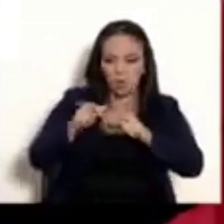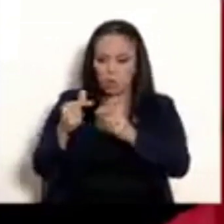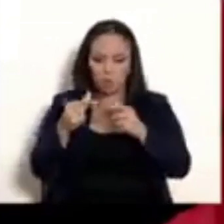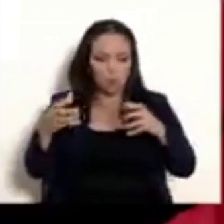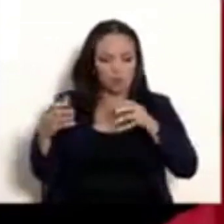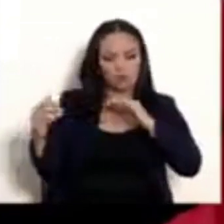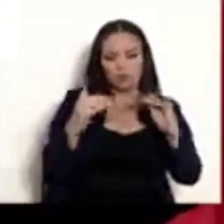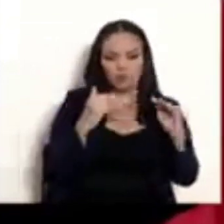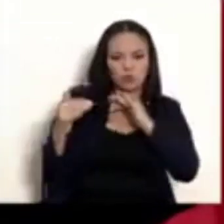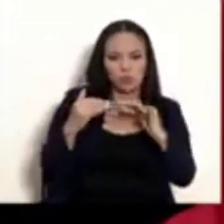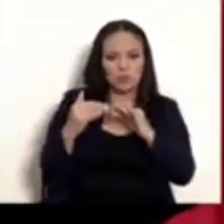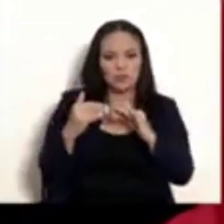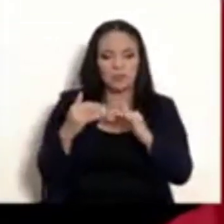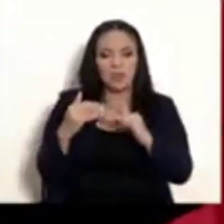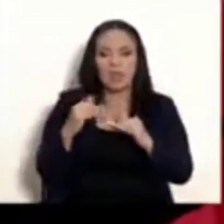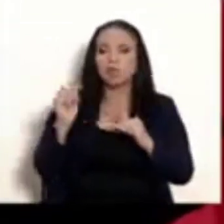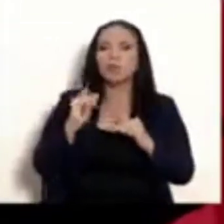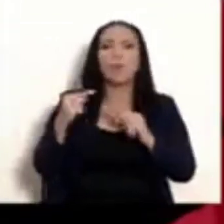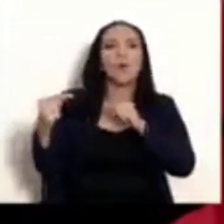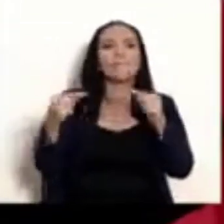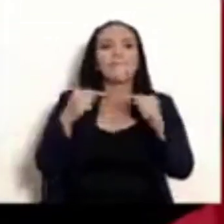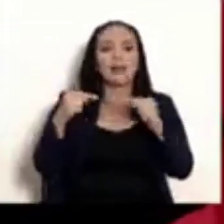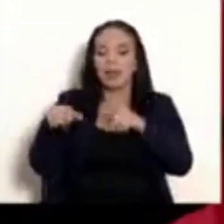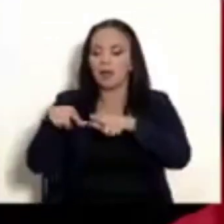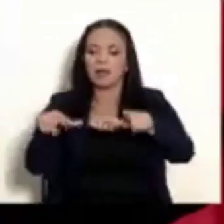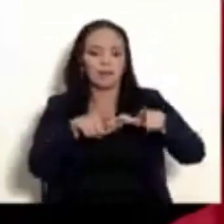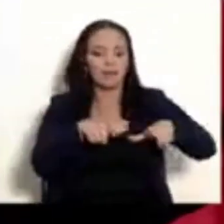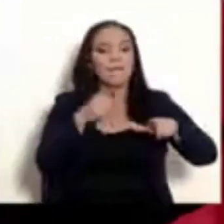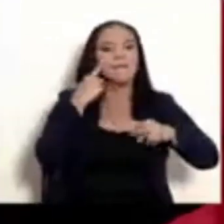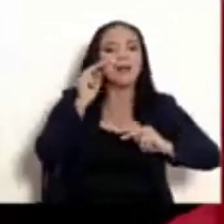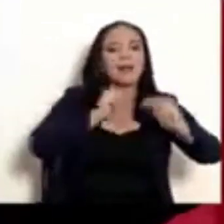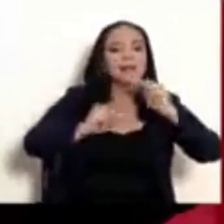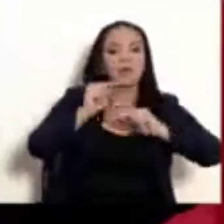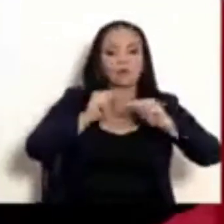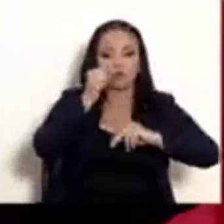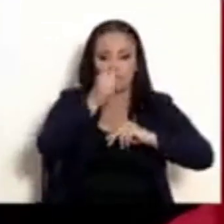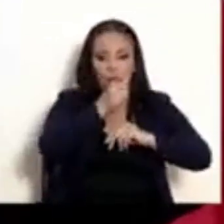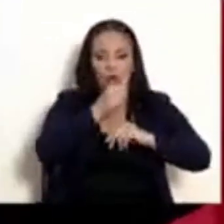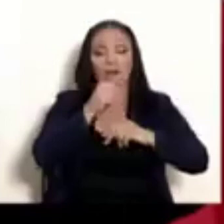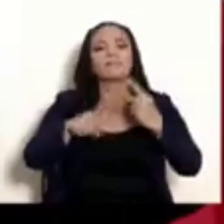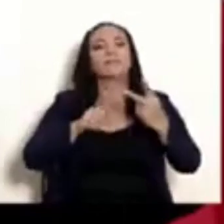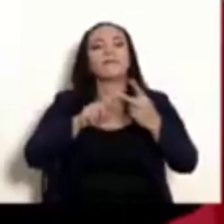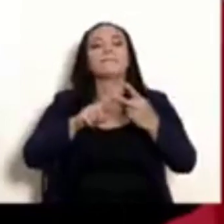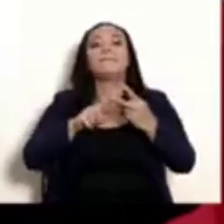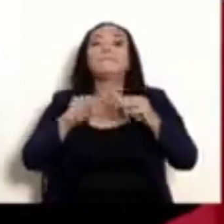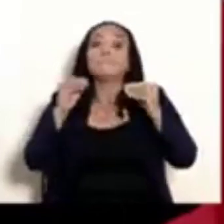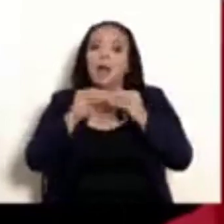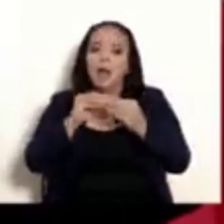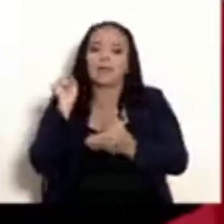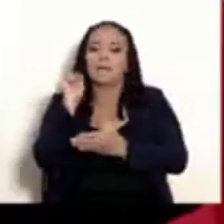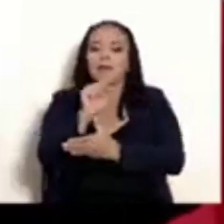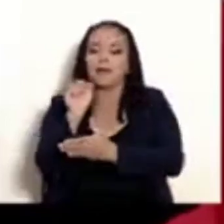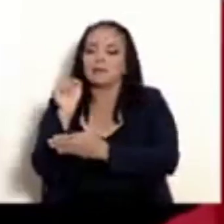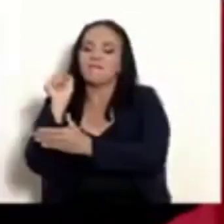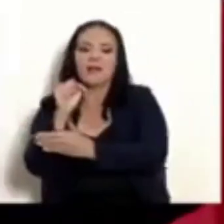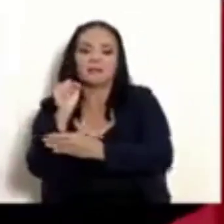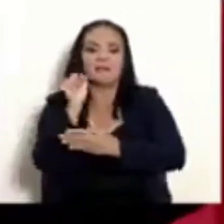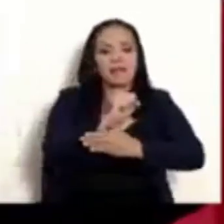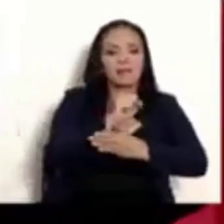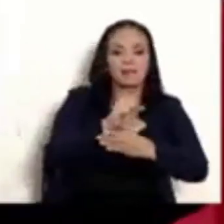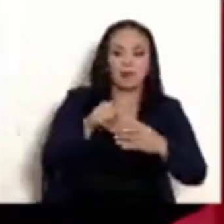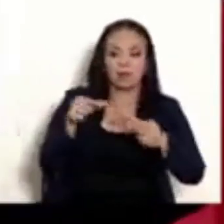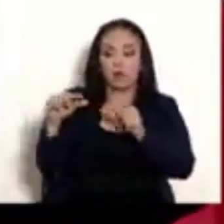territorios para el negocio de la droga y además de los ajustes y venganzas entre esos mismos grupos.